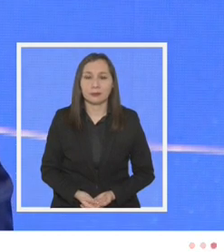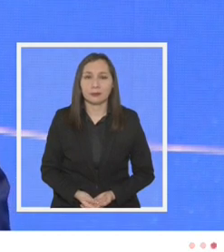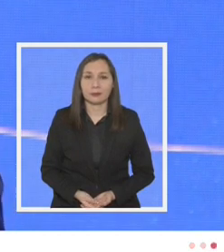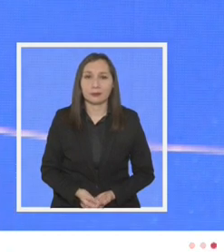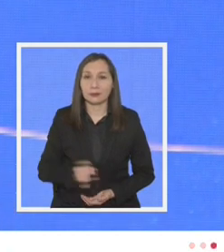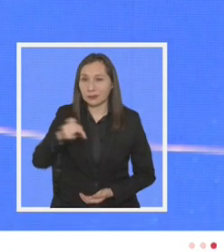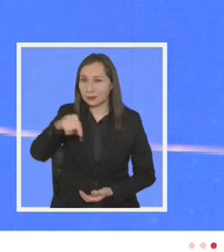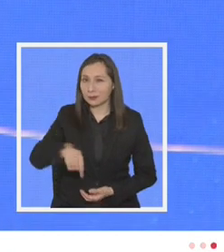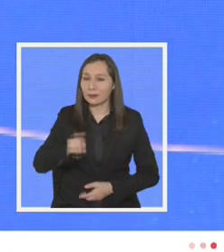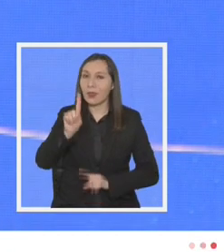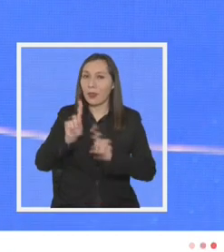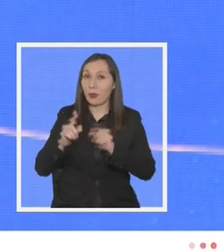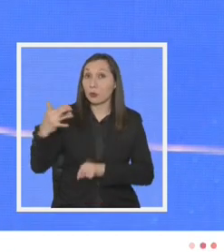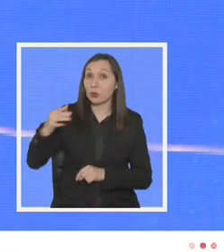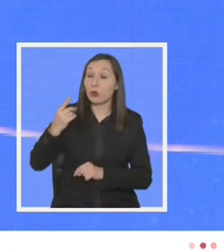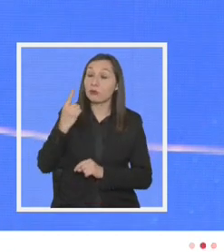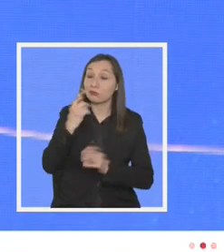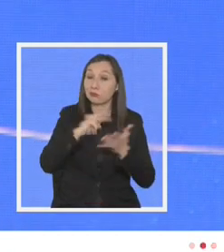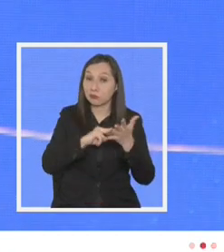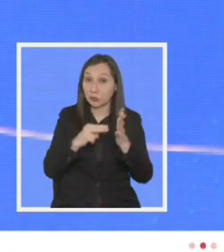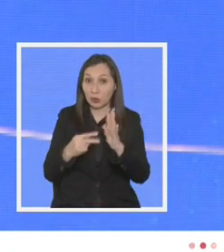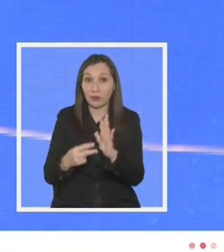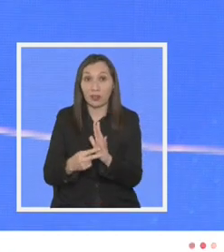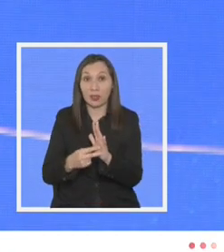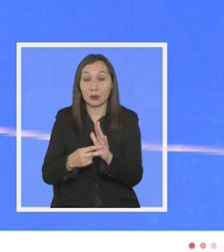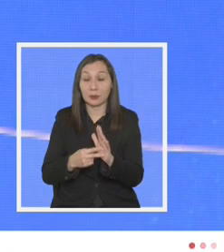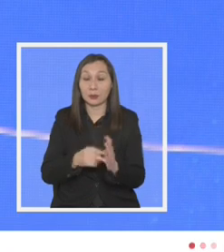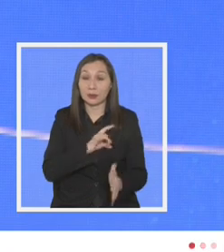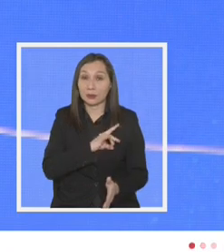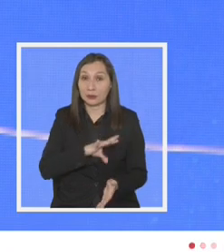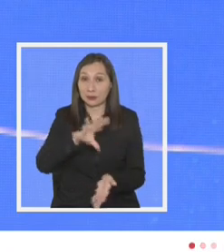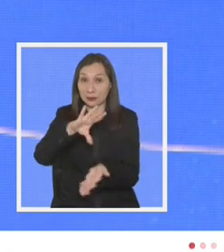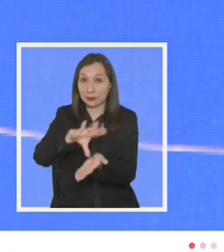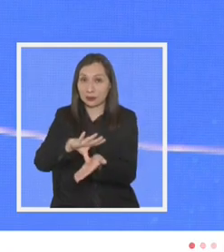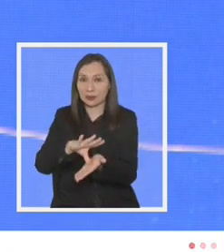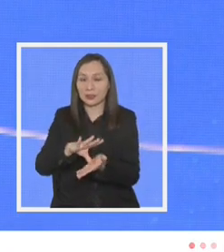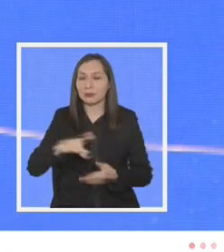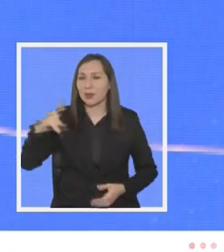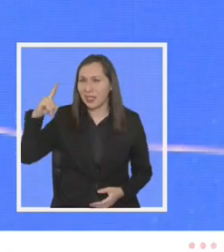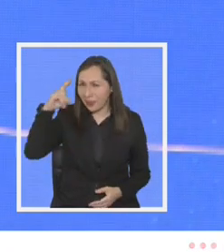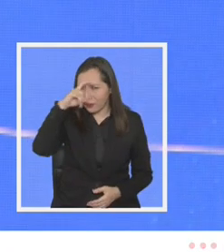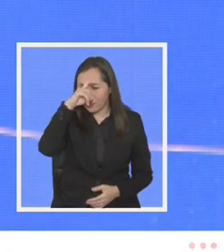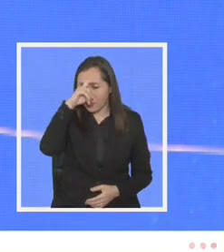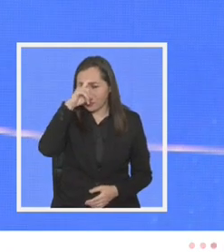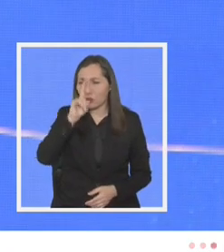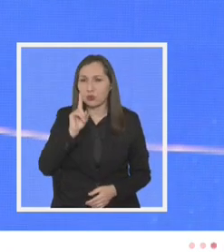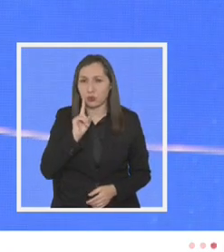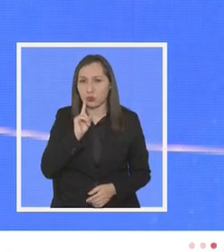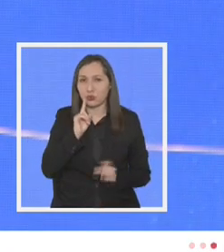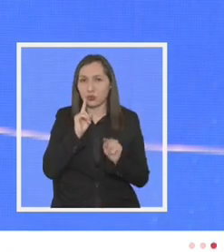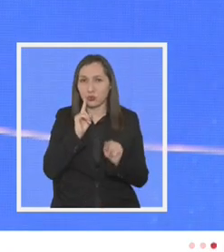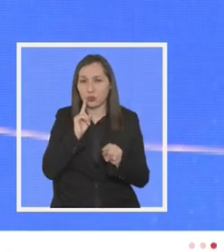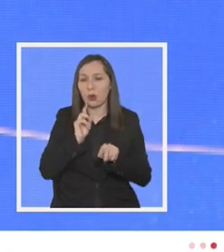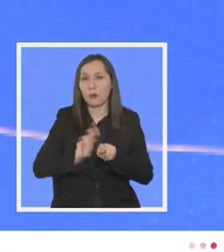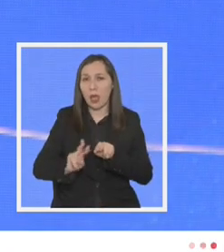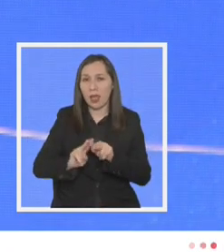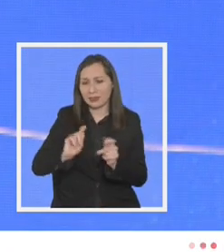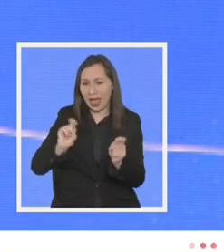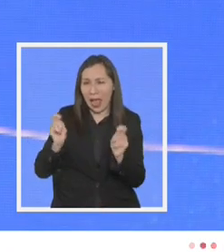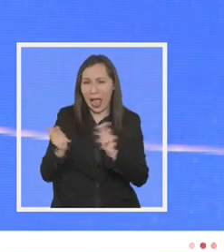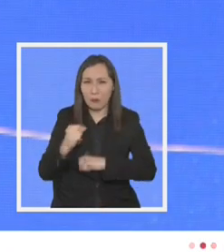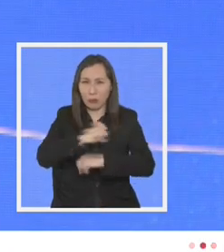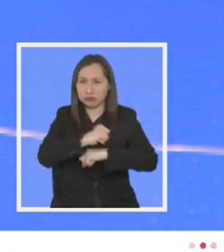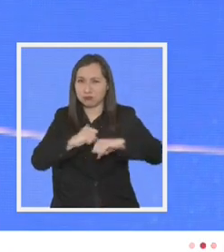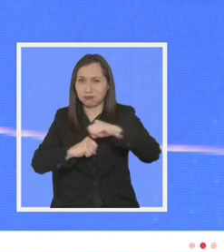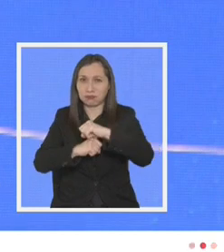y aquí hay algo importante uno de los problemas que ha tenido nuestro país es la dificultad para realizar cambios